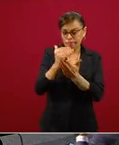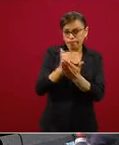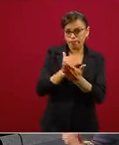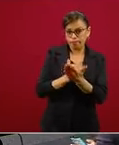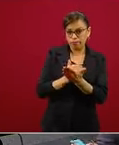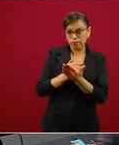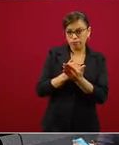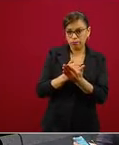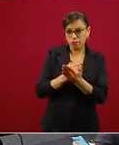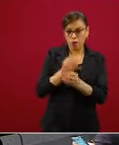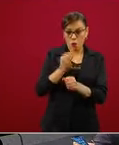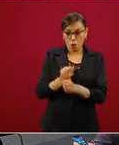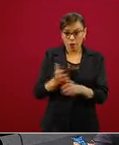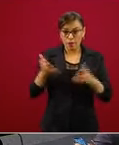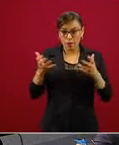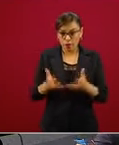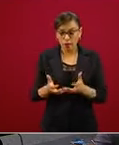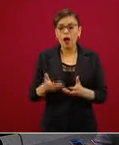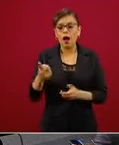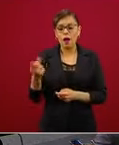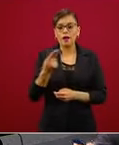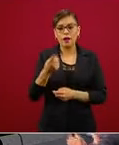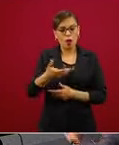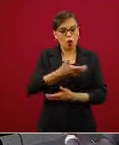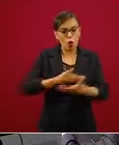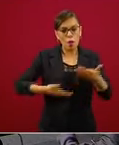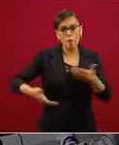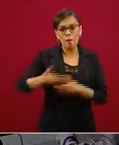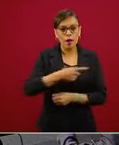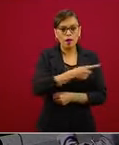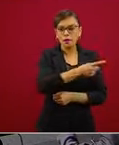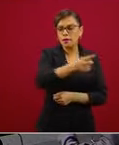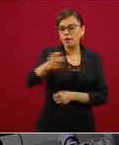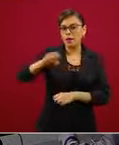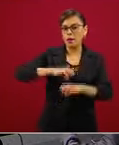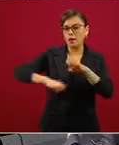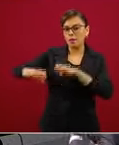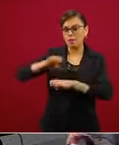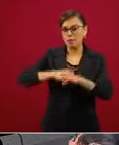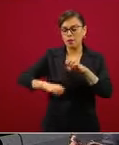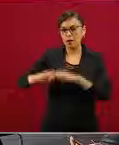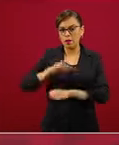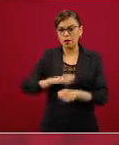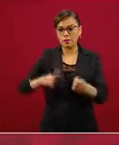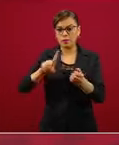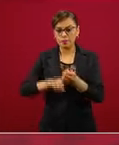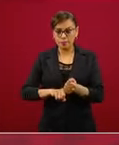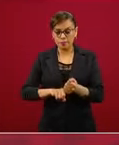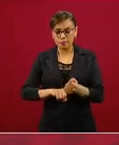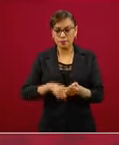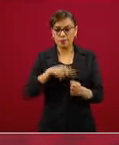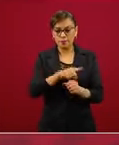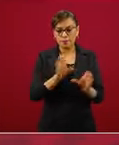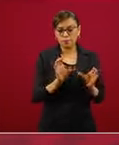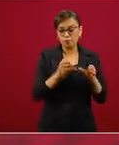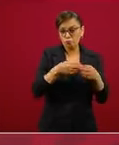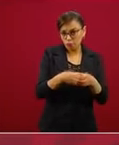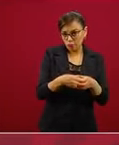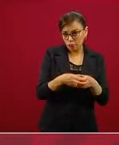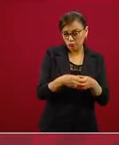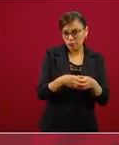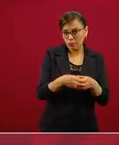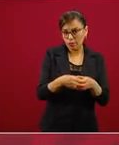compartan a todos quienes proveen a estas empresas porque se desgrosa toda una cadena de medianas, pequeñas